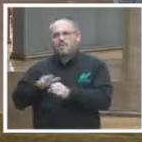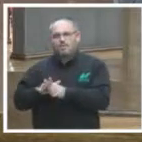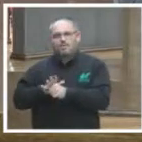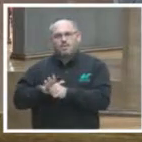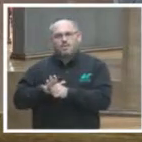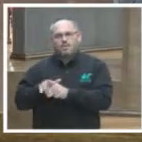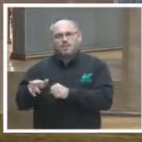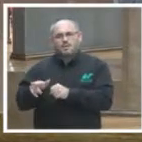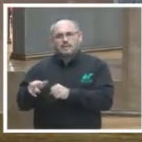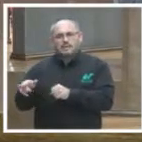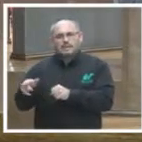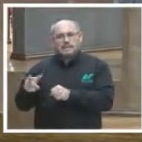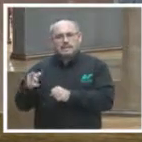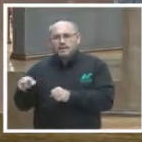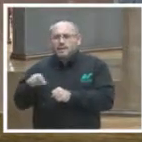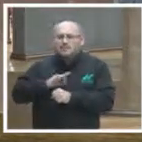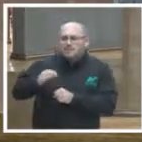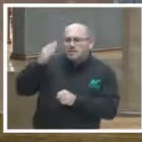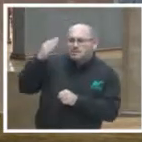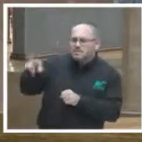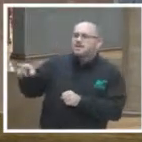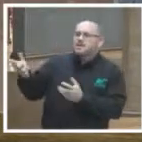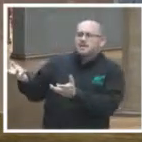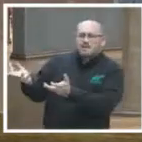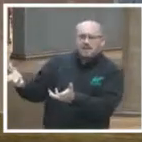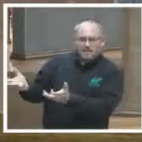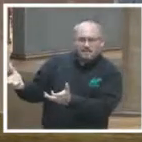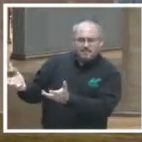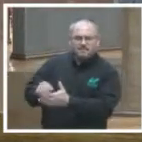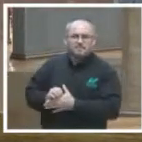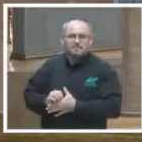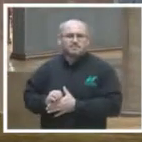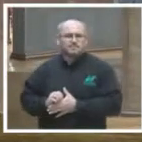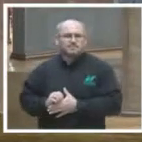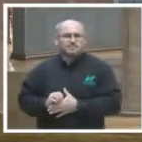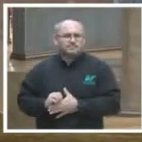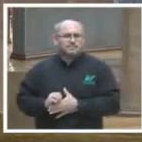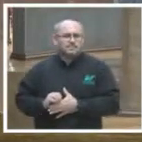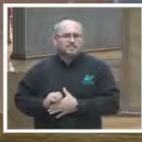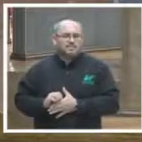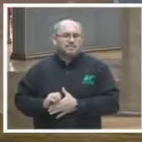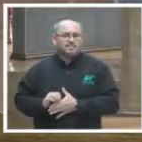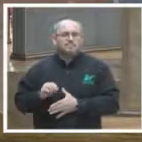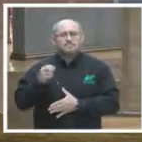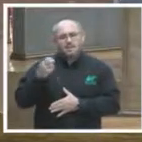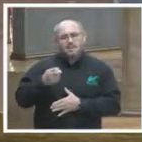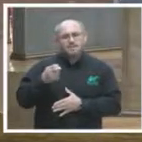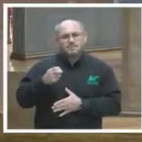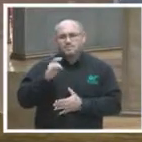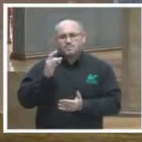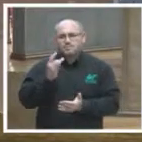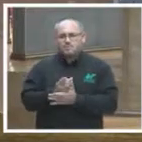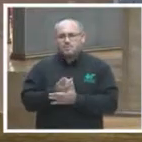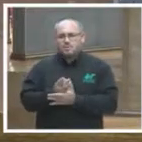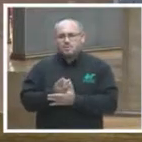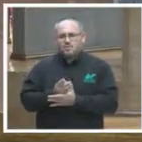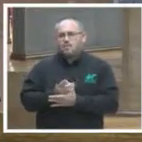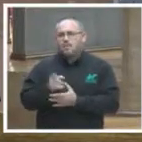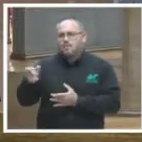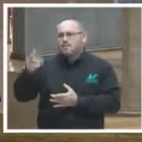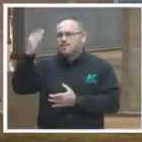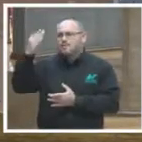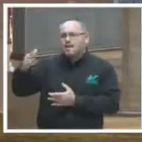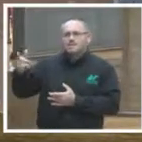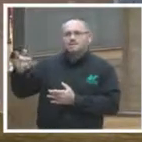es altamente predecible entonces y esto no sólo tiene que ver con sus criterios